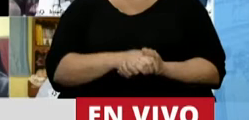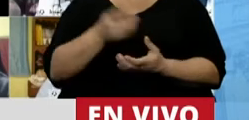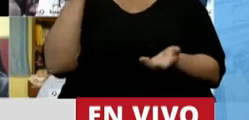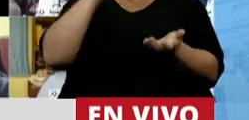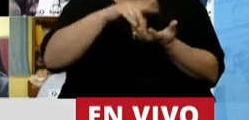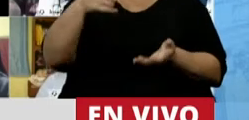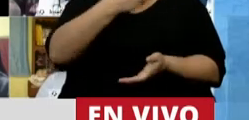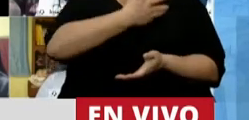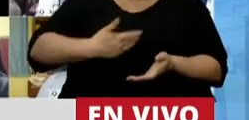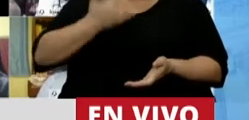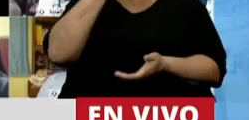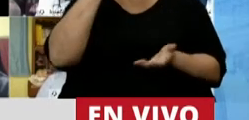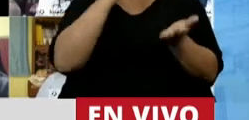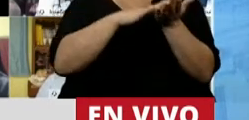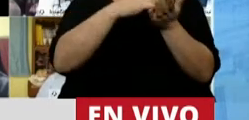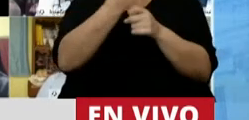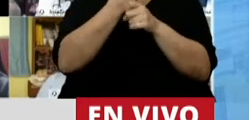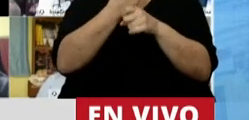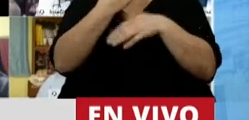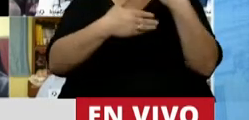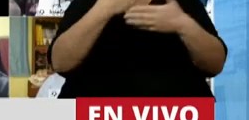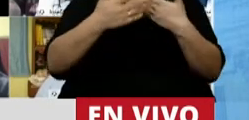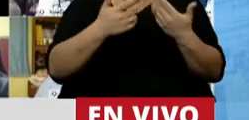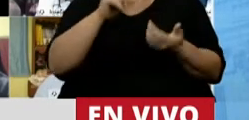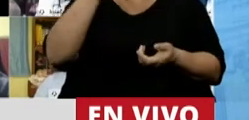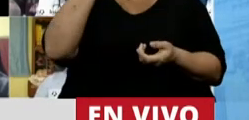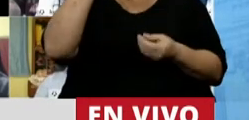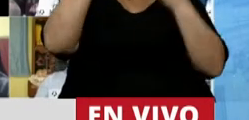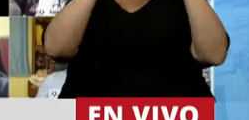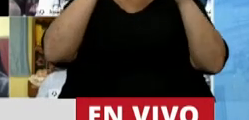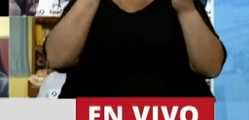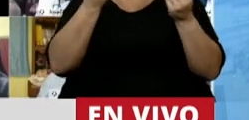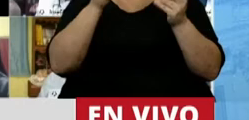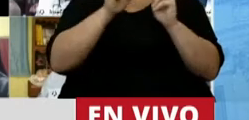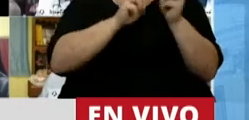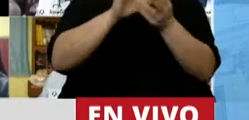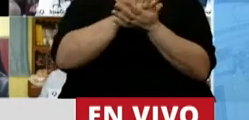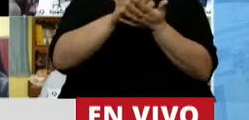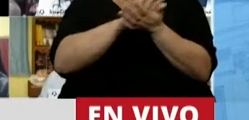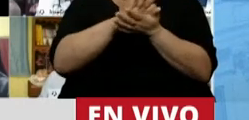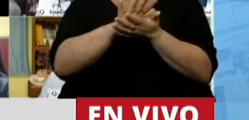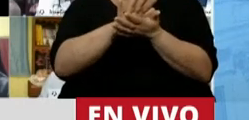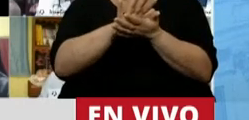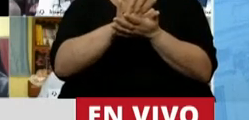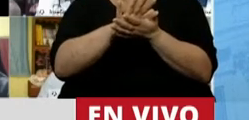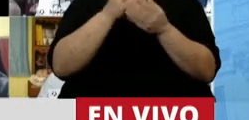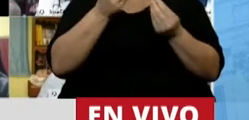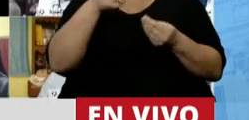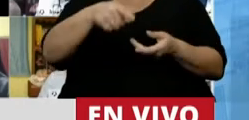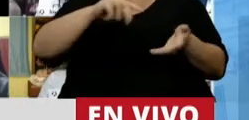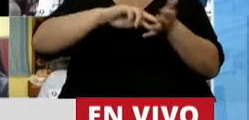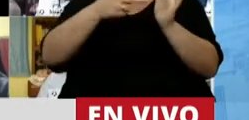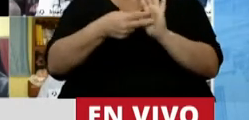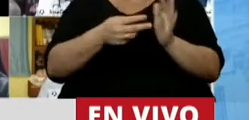este gobierno demuestra su incapacidad y desinterés por encontrar una salida a esta